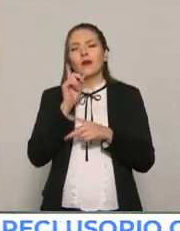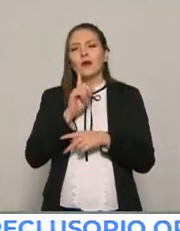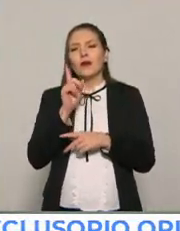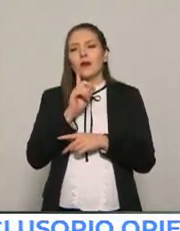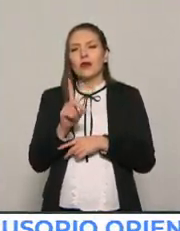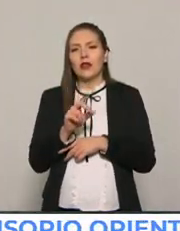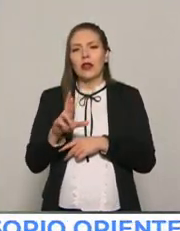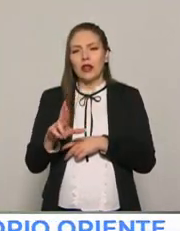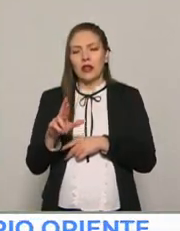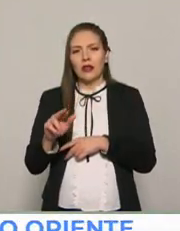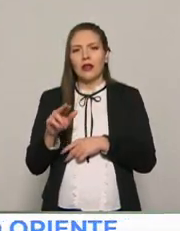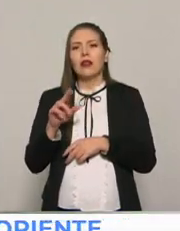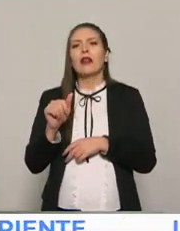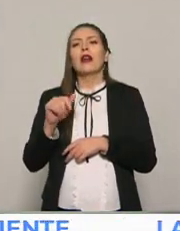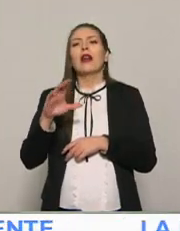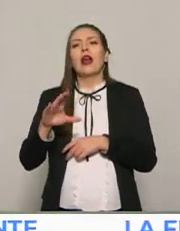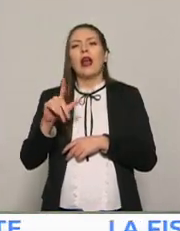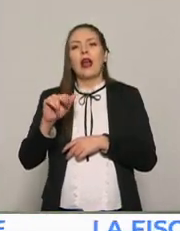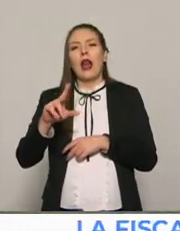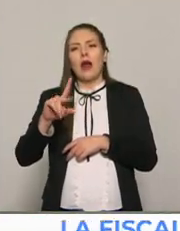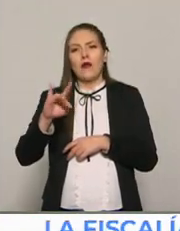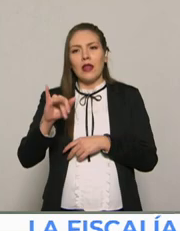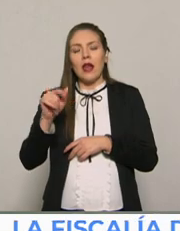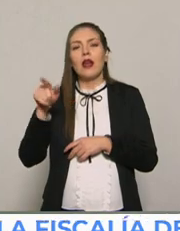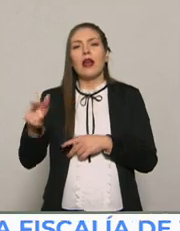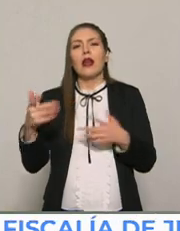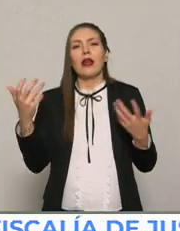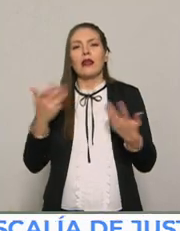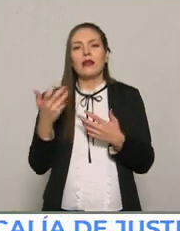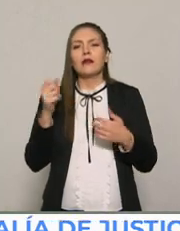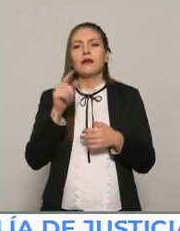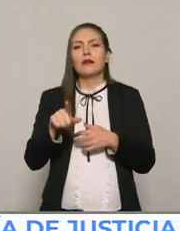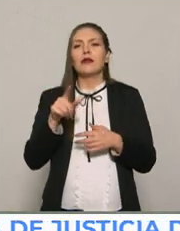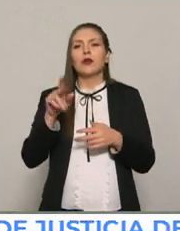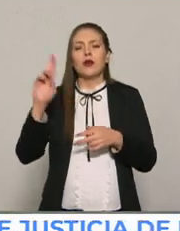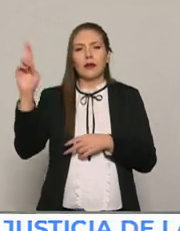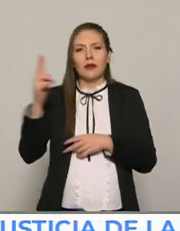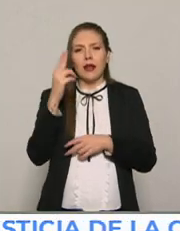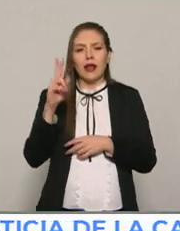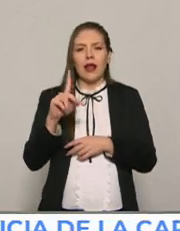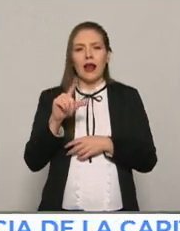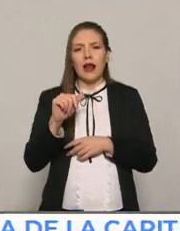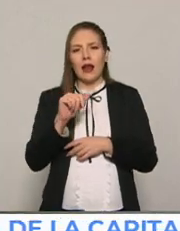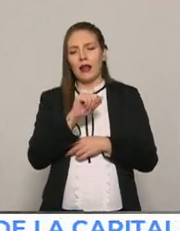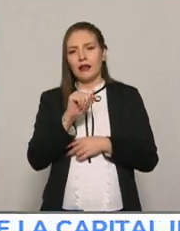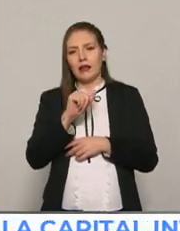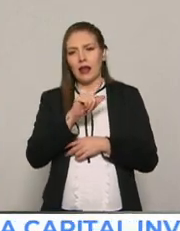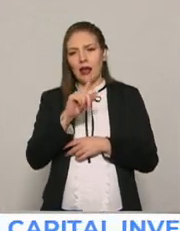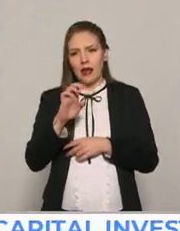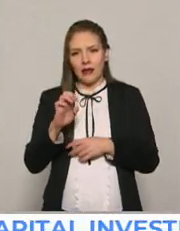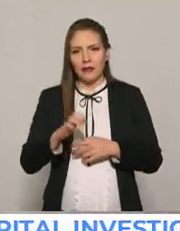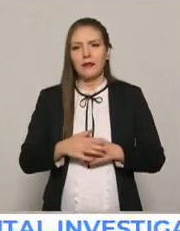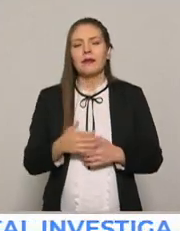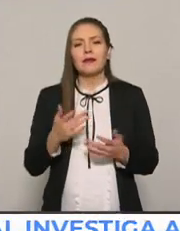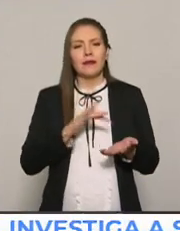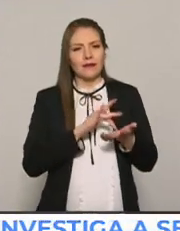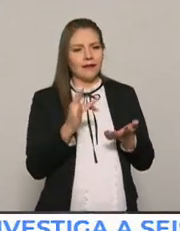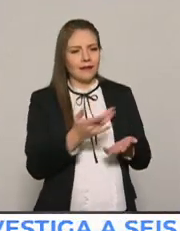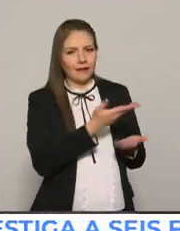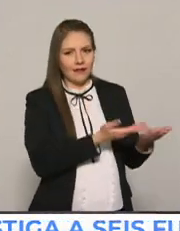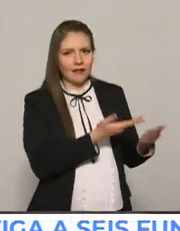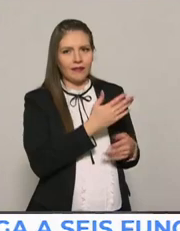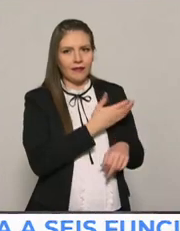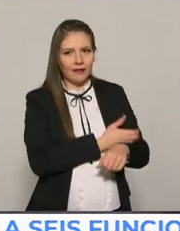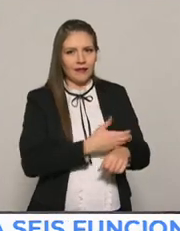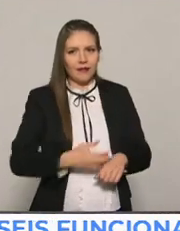investigadora de la Facultad de Arquitectura, Diseño y Comunicación de la Universidad de La Salle. Bienvenida, muchísimas gracias por acompañarnos en esta mañana, Claudia. Muchísimas gracias por la